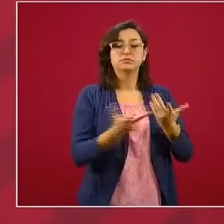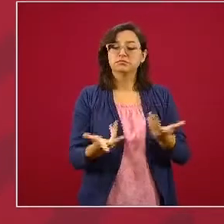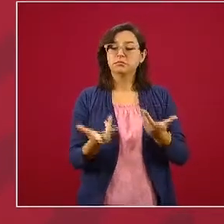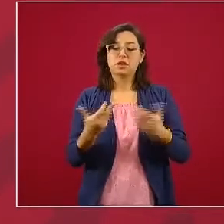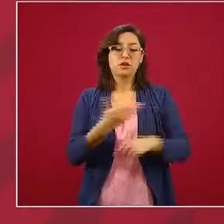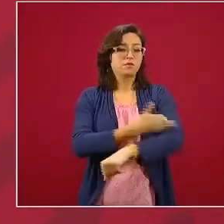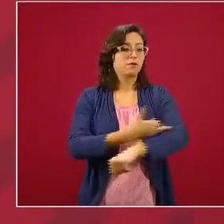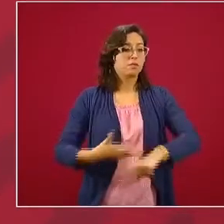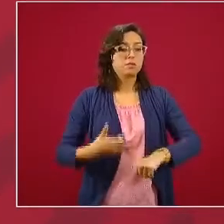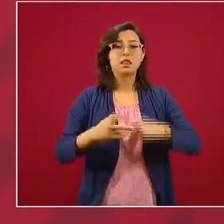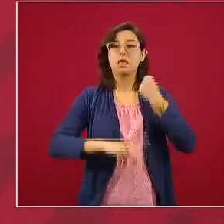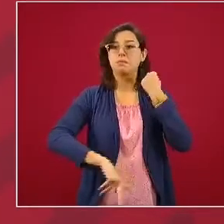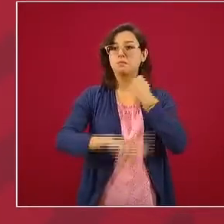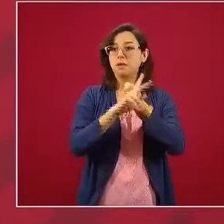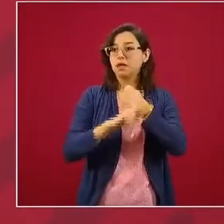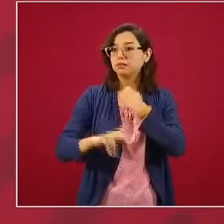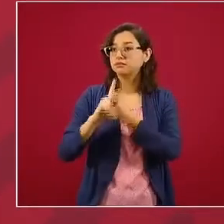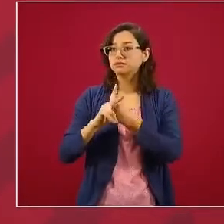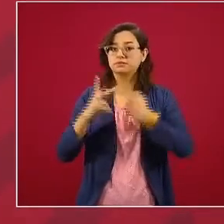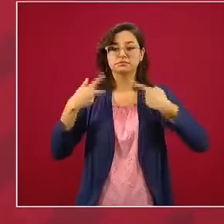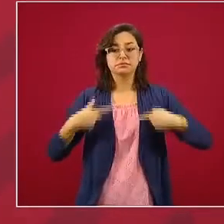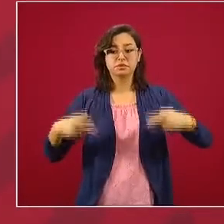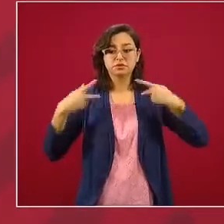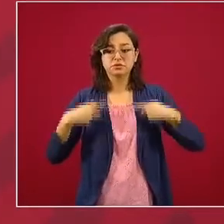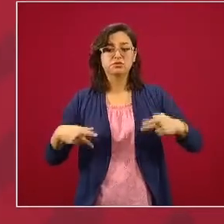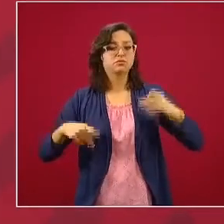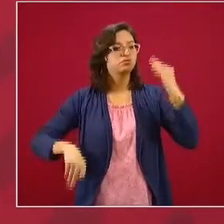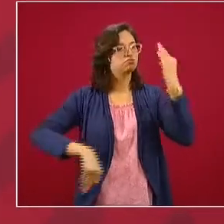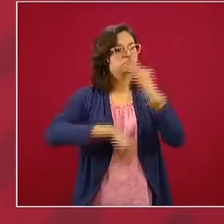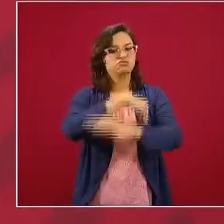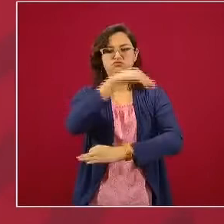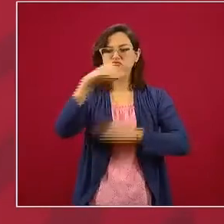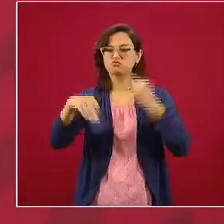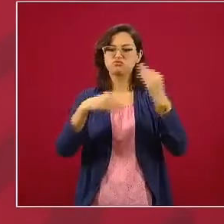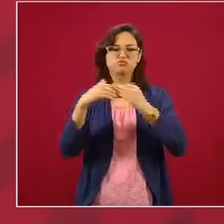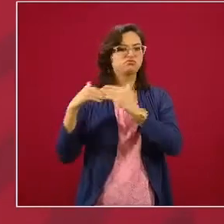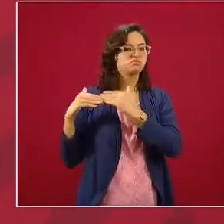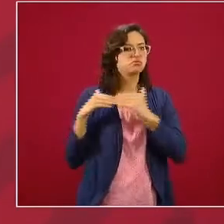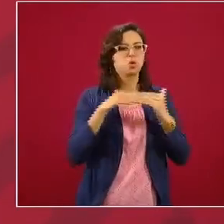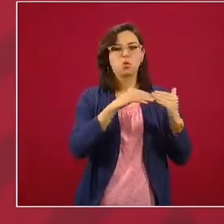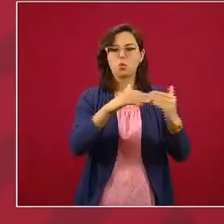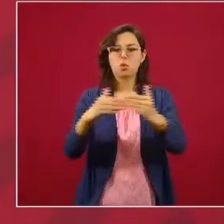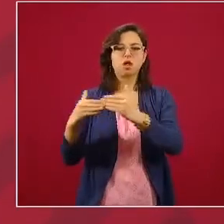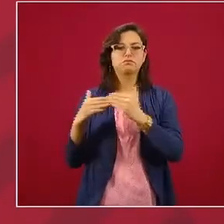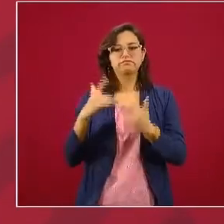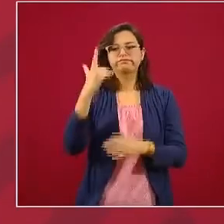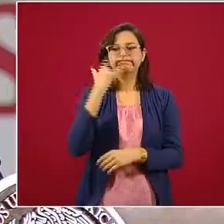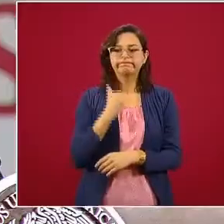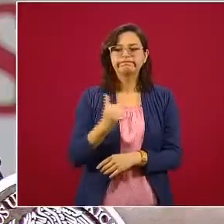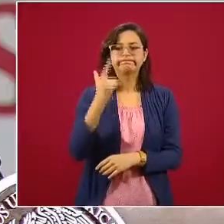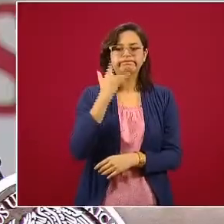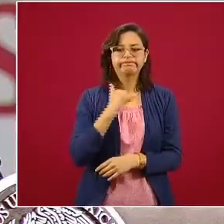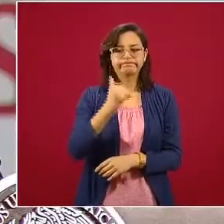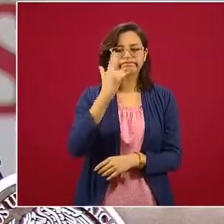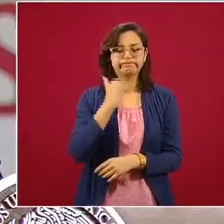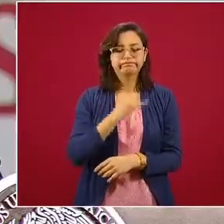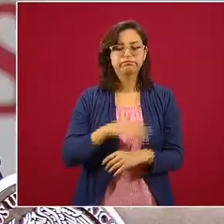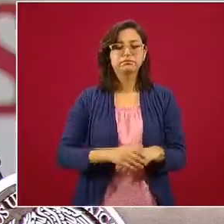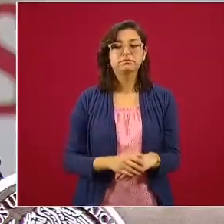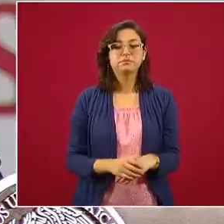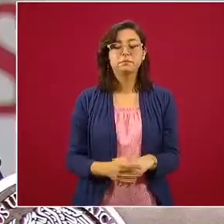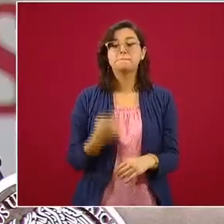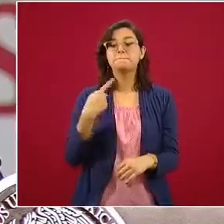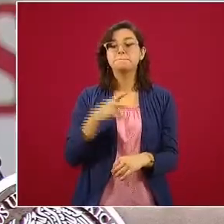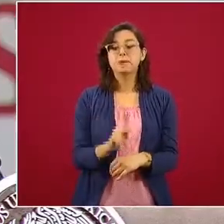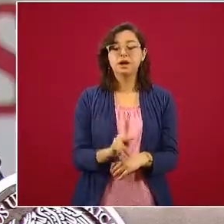los individuos que sin distinción alguna luchan por ello. Pero sin duda resalto